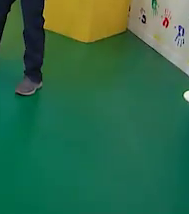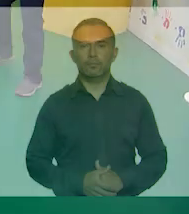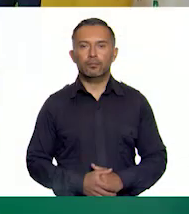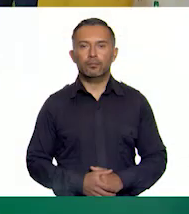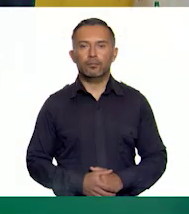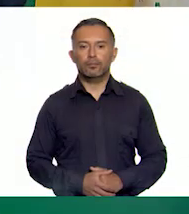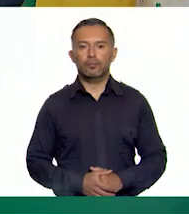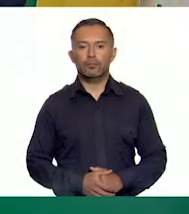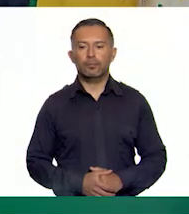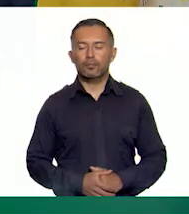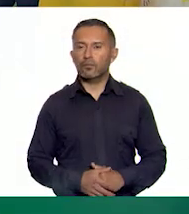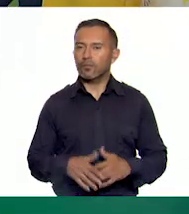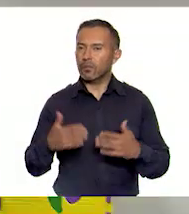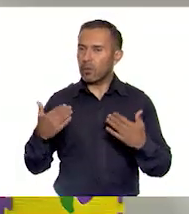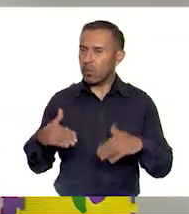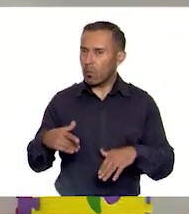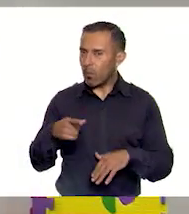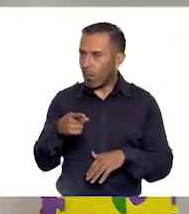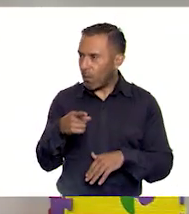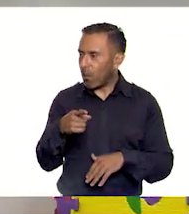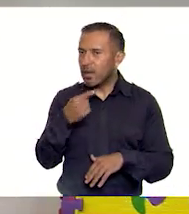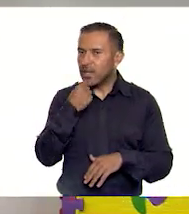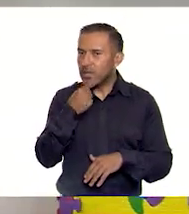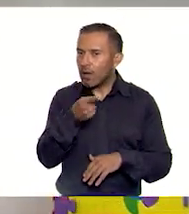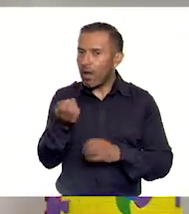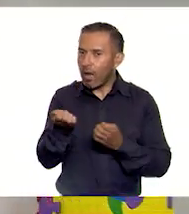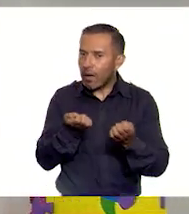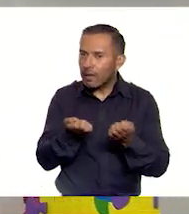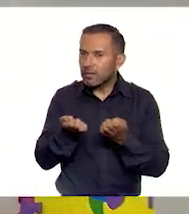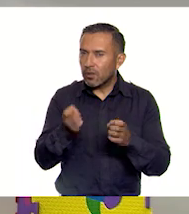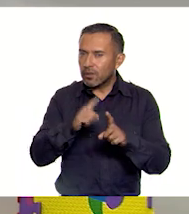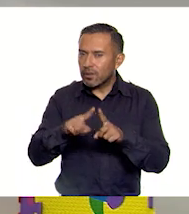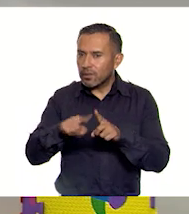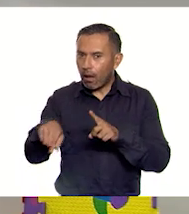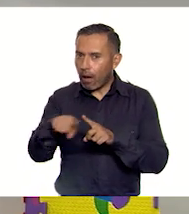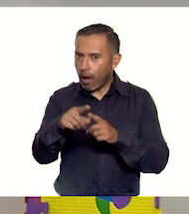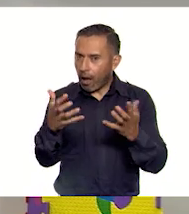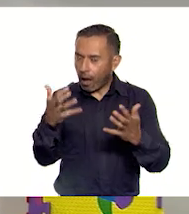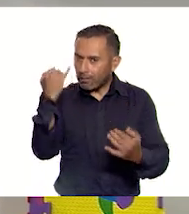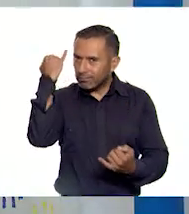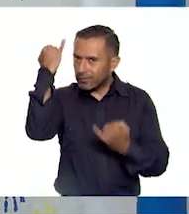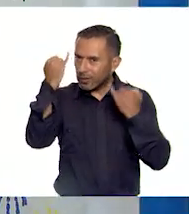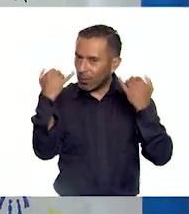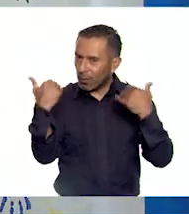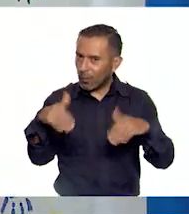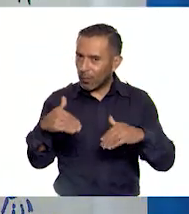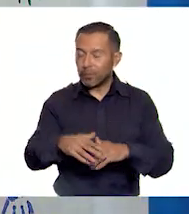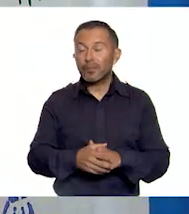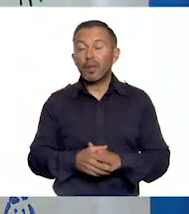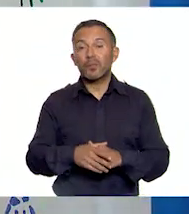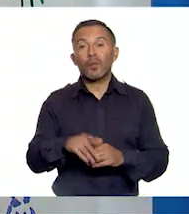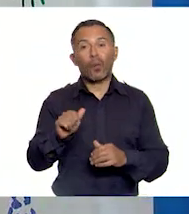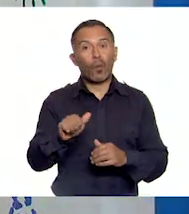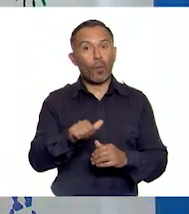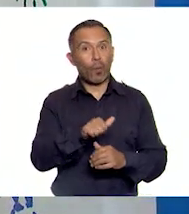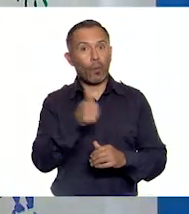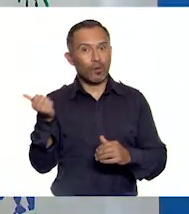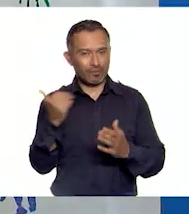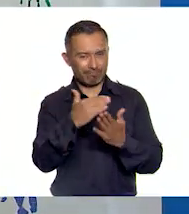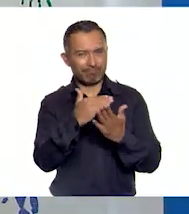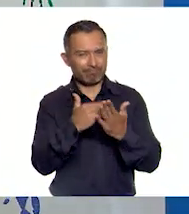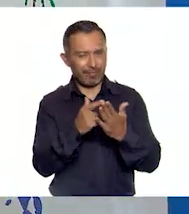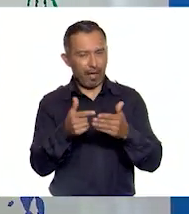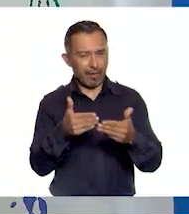¡Gracias! qué bien todos los retos que están haciendo los niños! Son muy creativos. Y bueno, antes de pasar a otra cosa, es importante